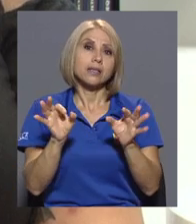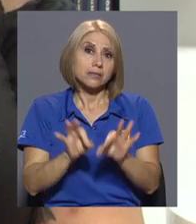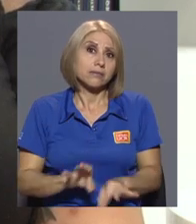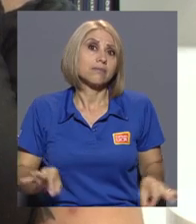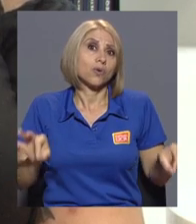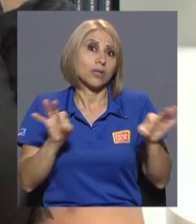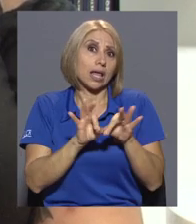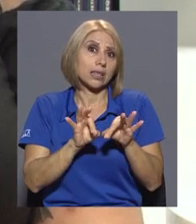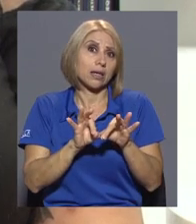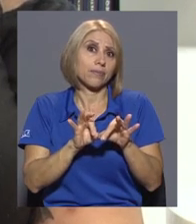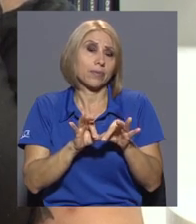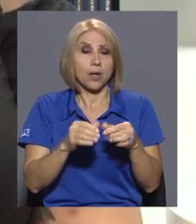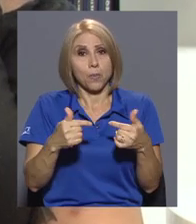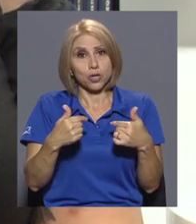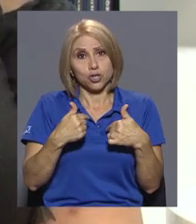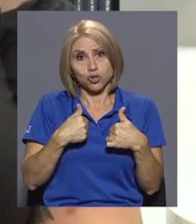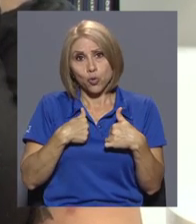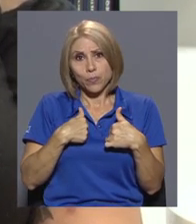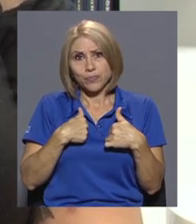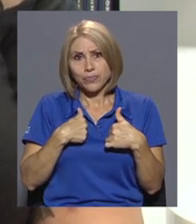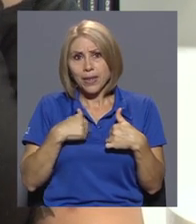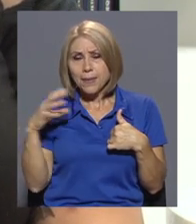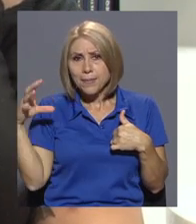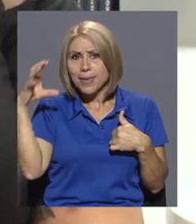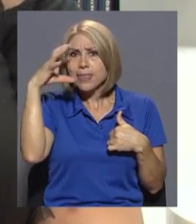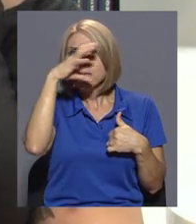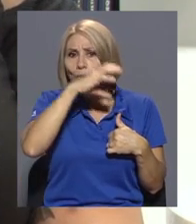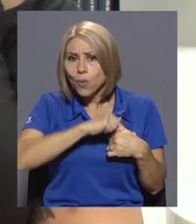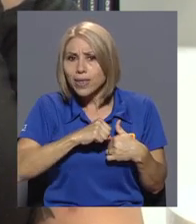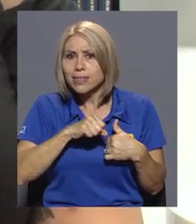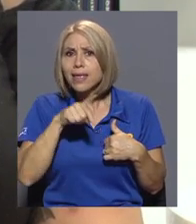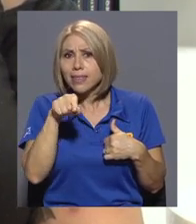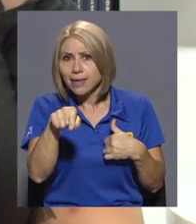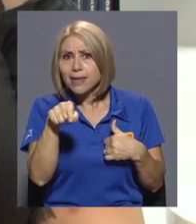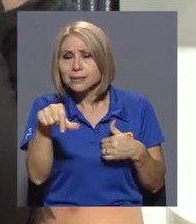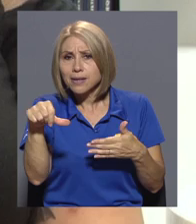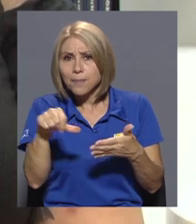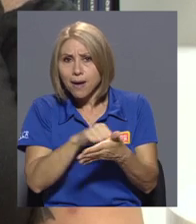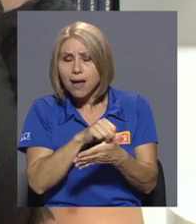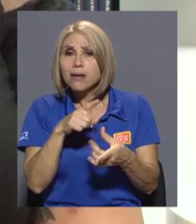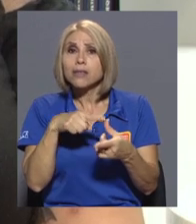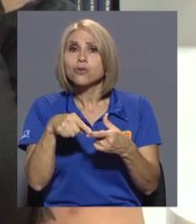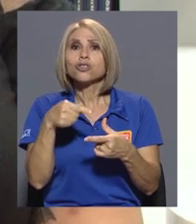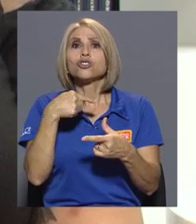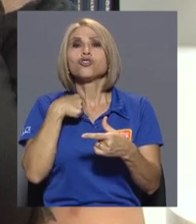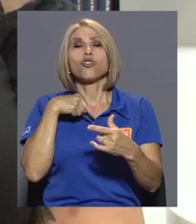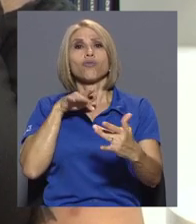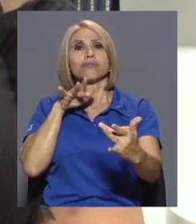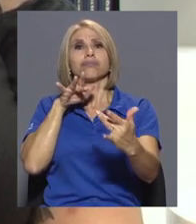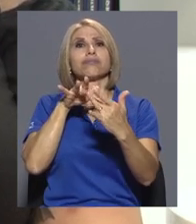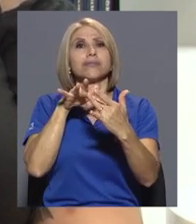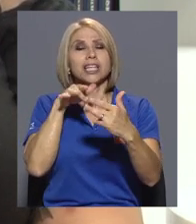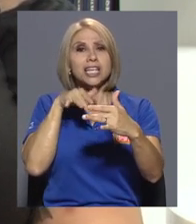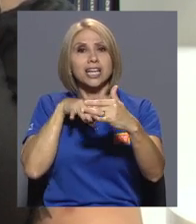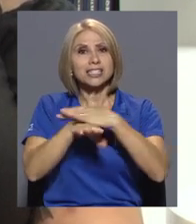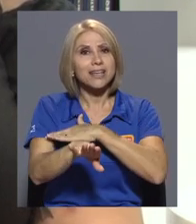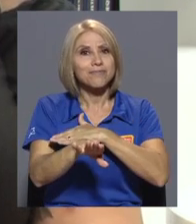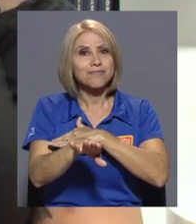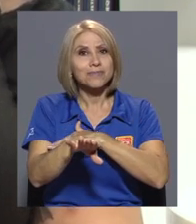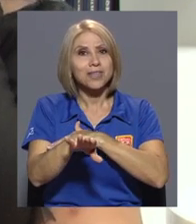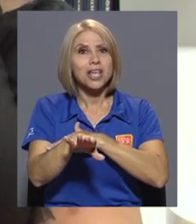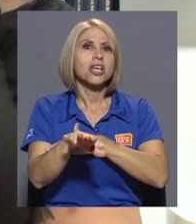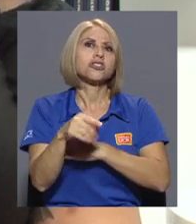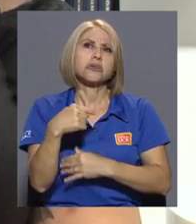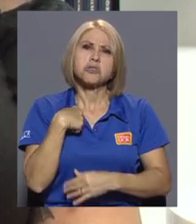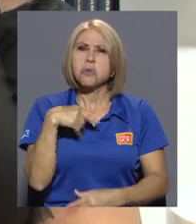yo como me di cuenta que existía, ingresé, apenas tuve como un 80% de